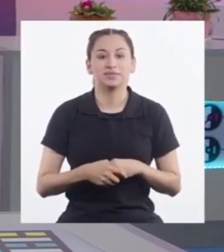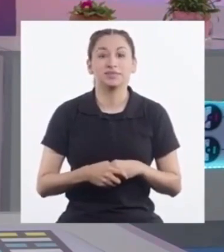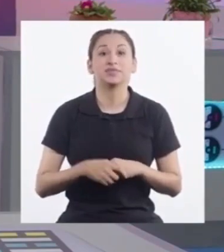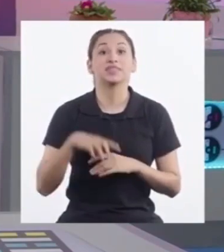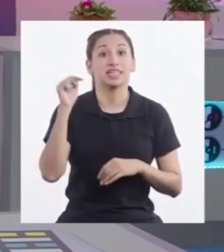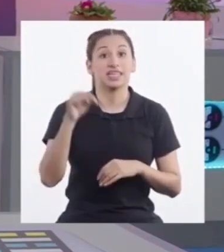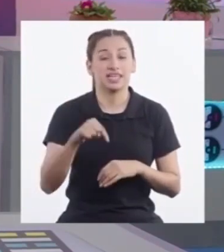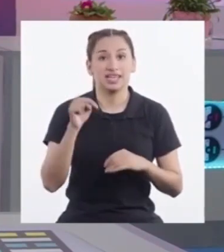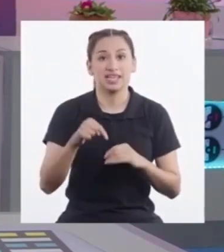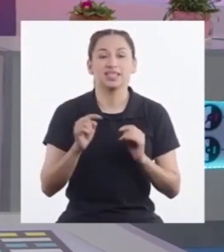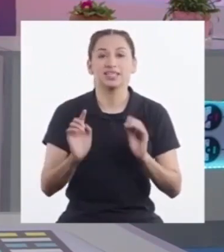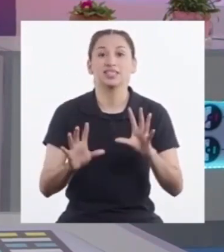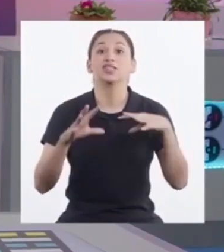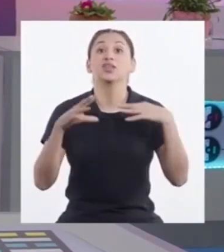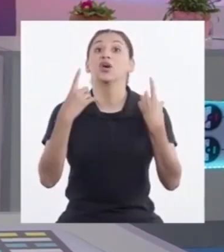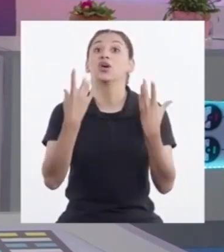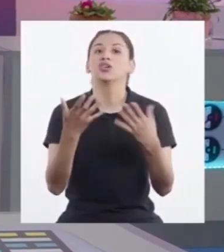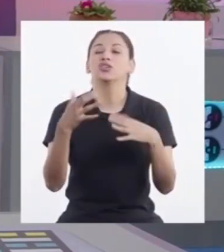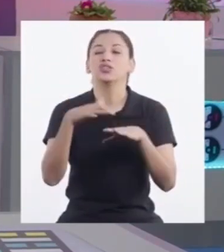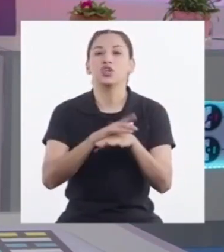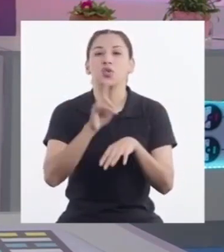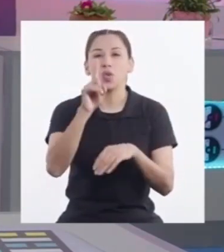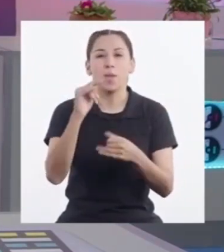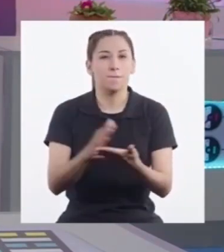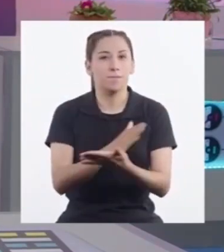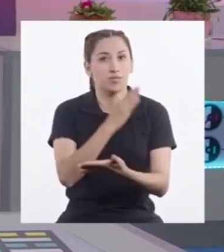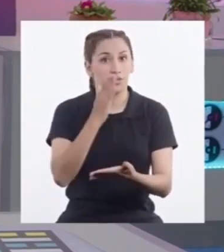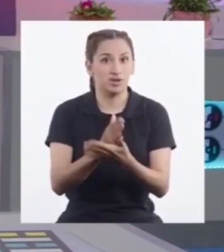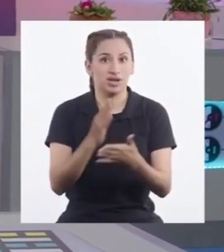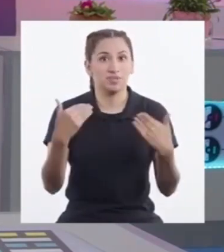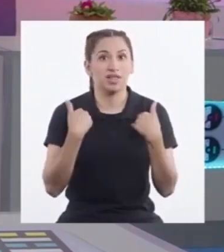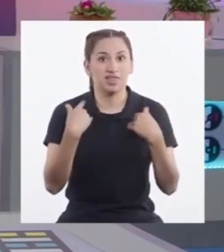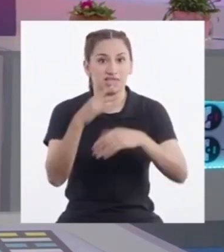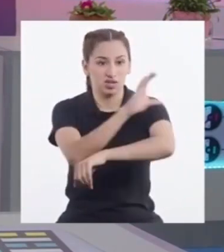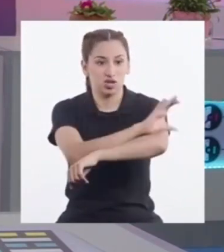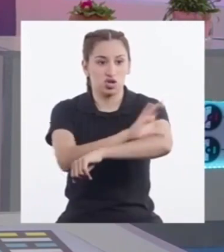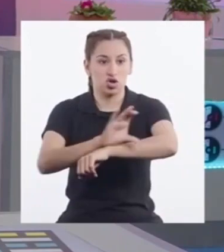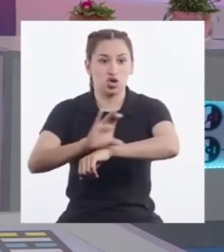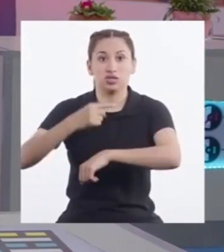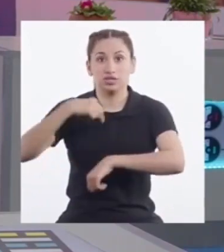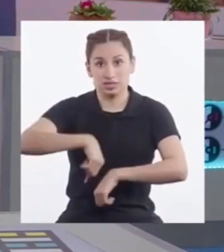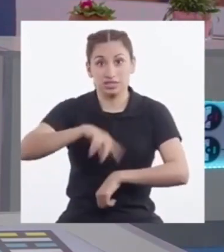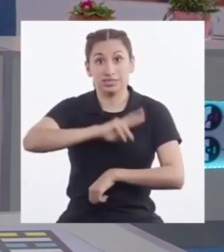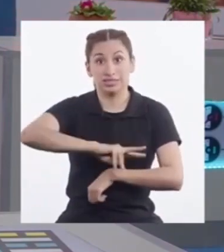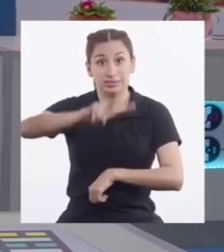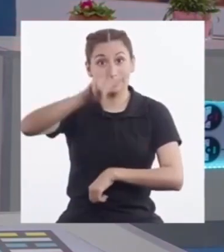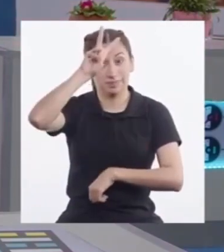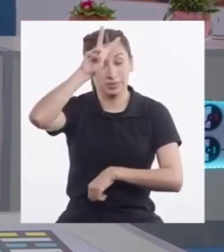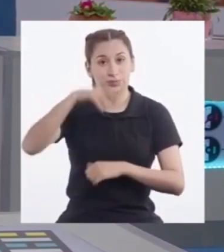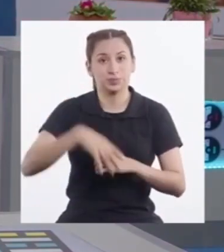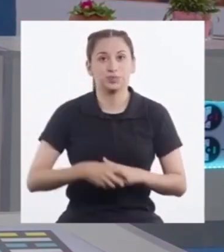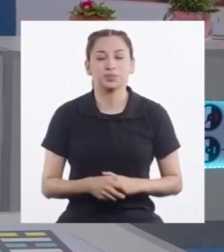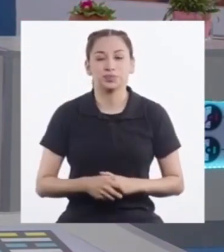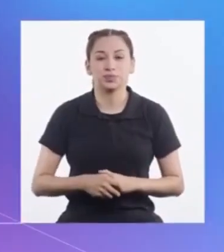Y esta vez Es sobre Un problema Que sucede En la costa De nuestro país